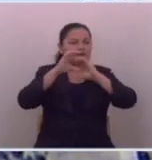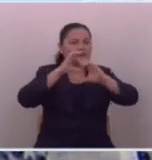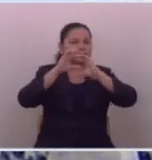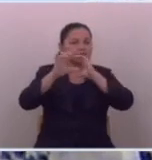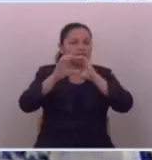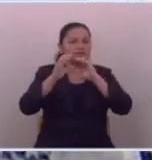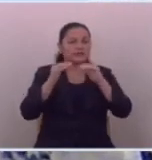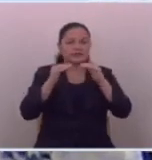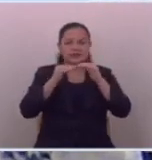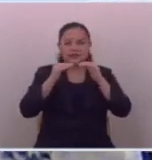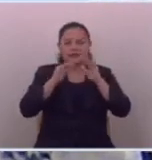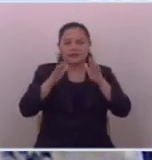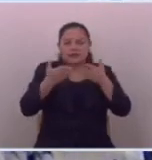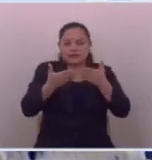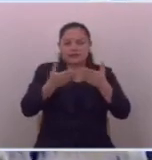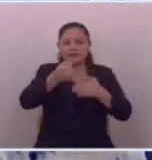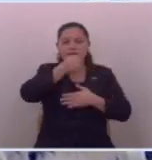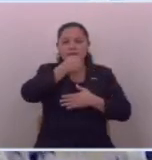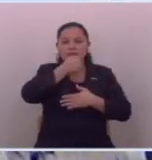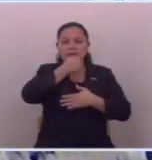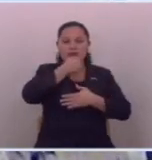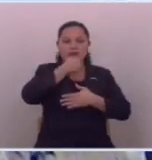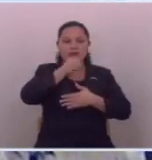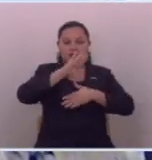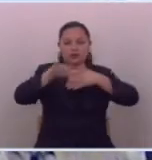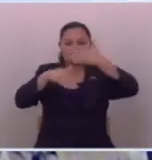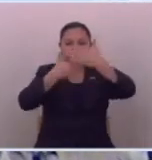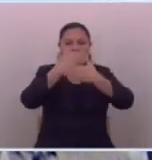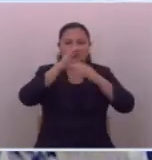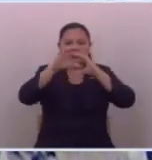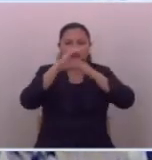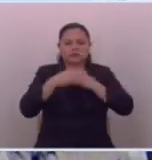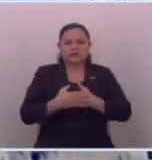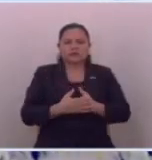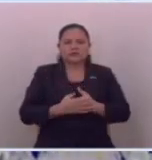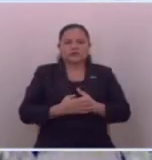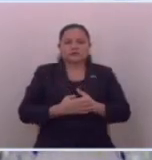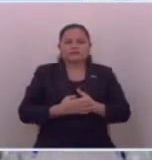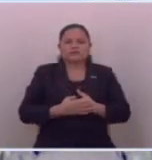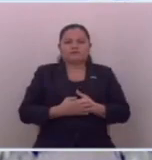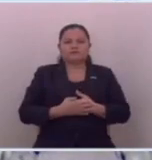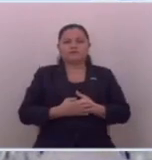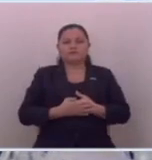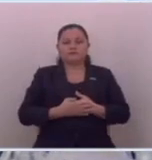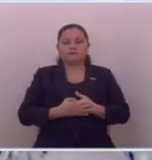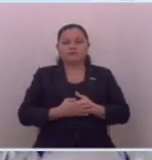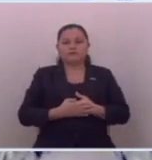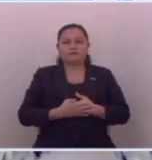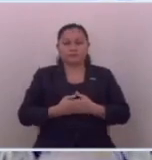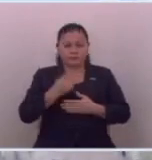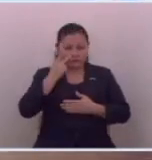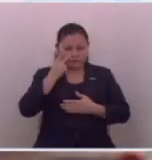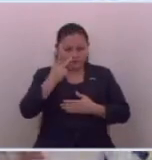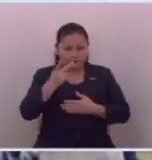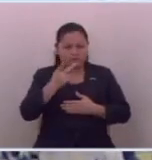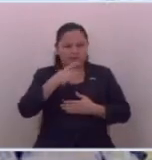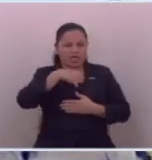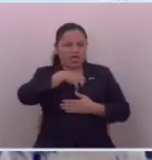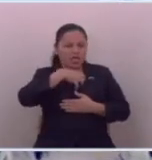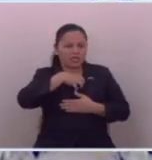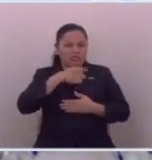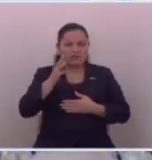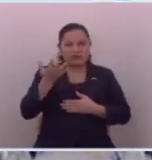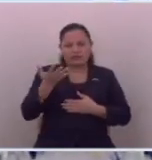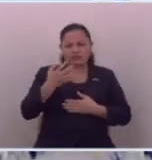por parte del periodismo o de los medios de comunicación parecía entonces que la incomodidad